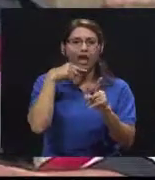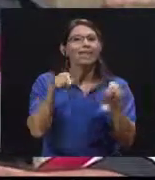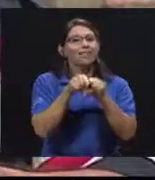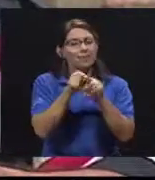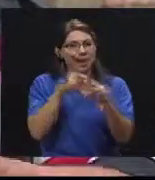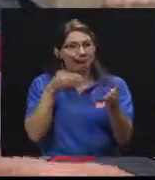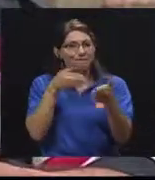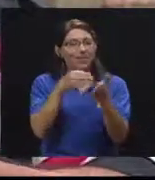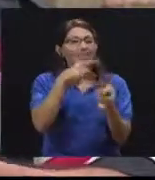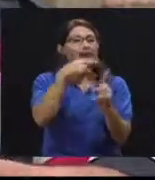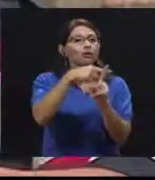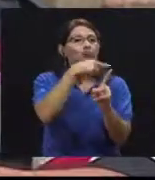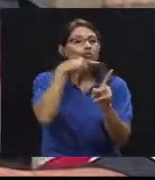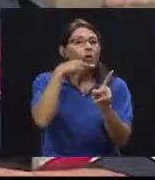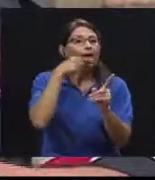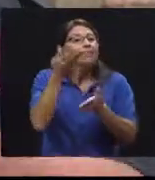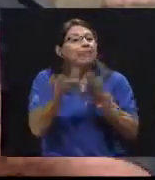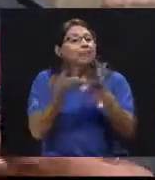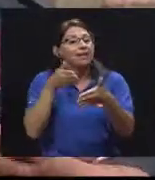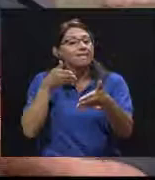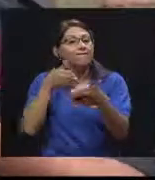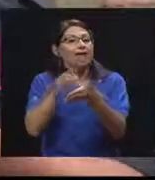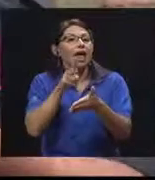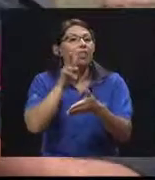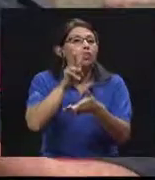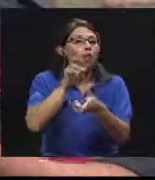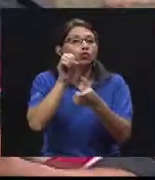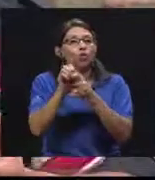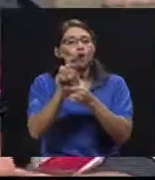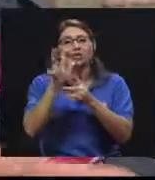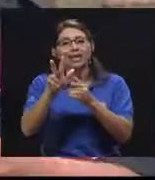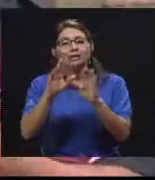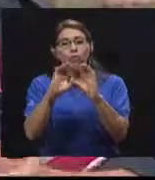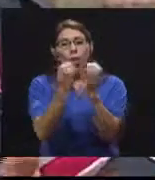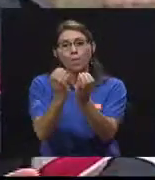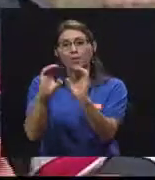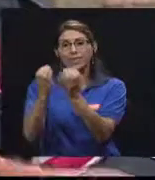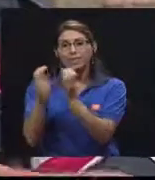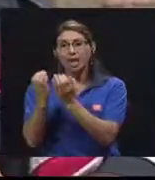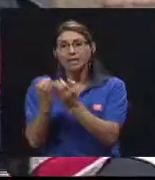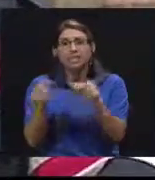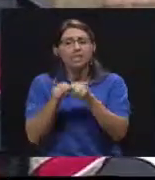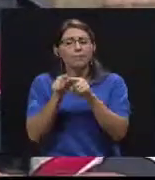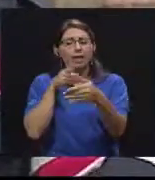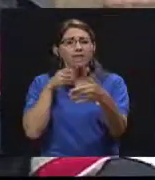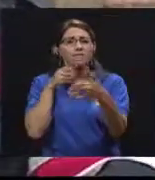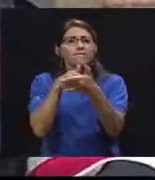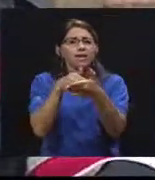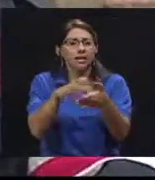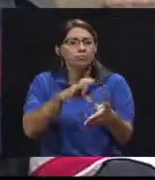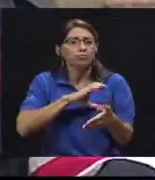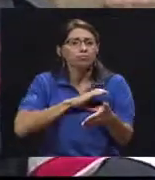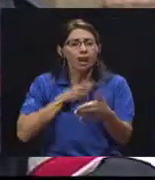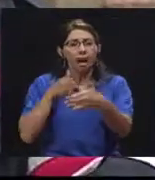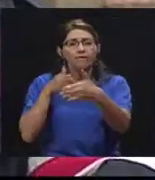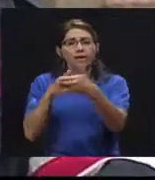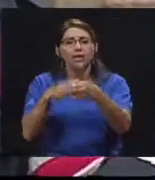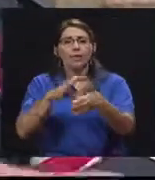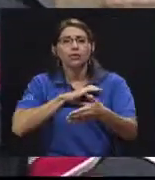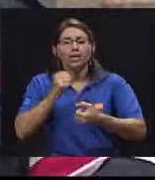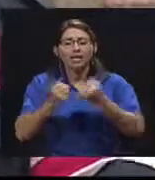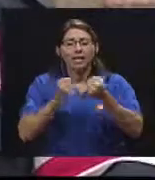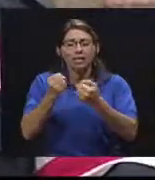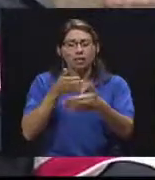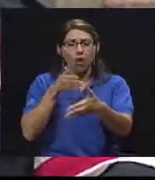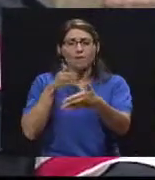tres comités incluso de la misma Cruz Roja, puede afectar a otras instituciones según la movilización, fuerza pública, cuerpo de bomberos, policía de tránsito,